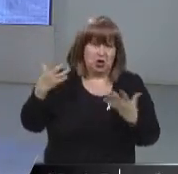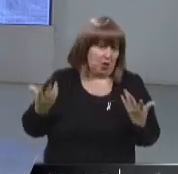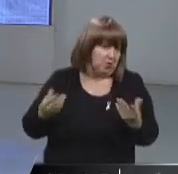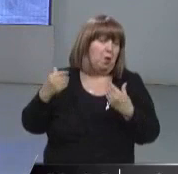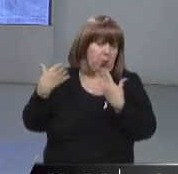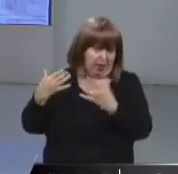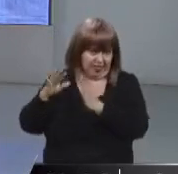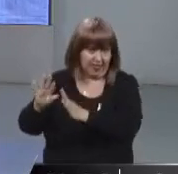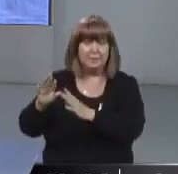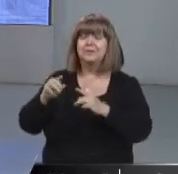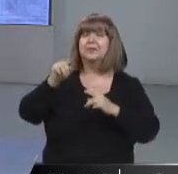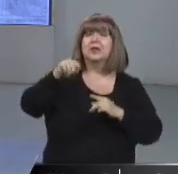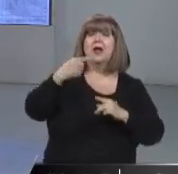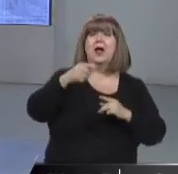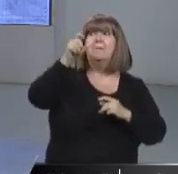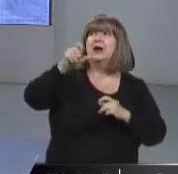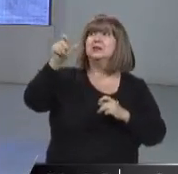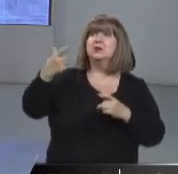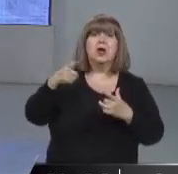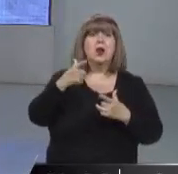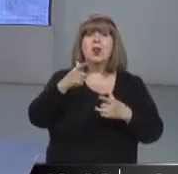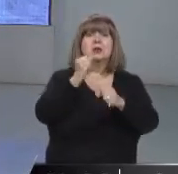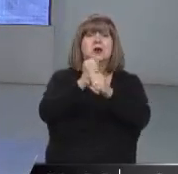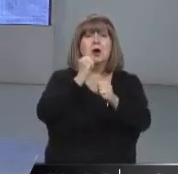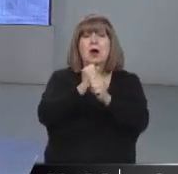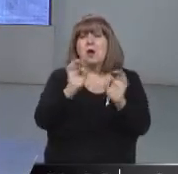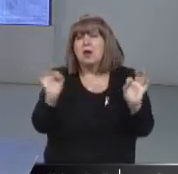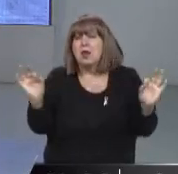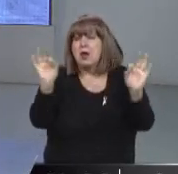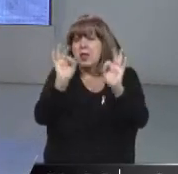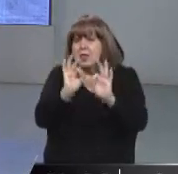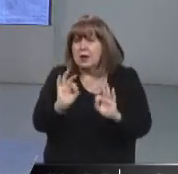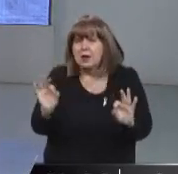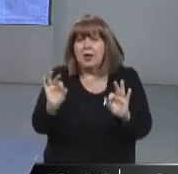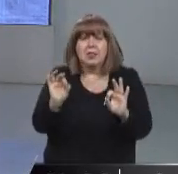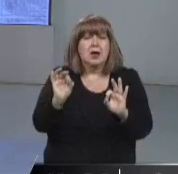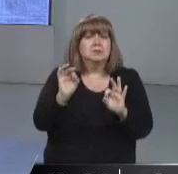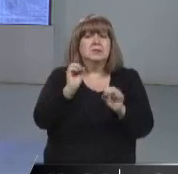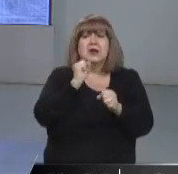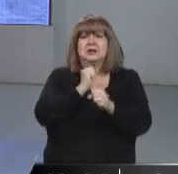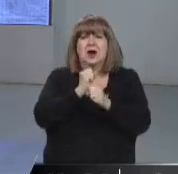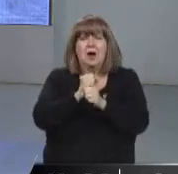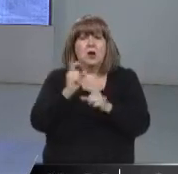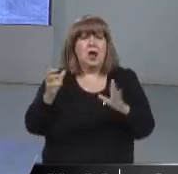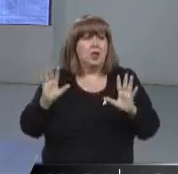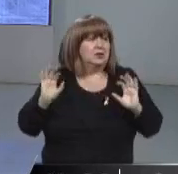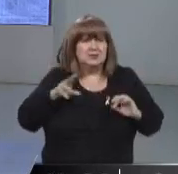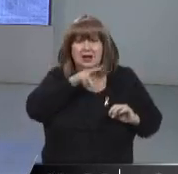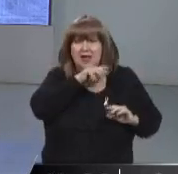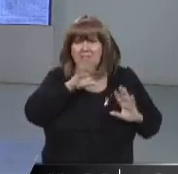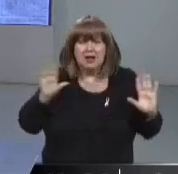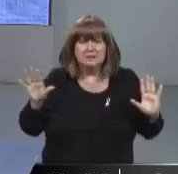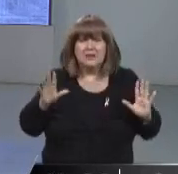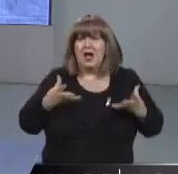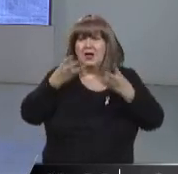pensión, exactamente. Aquellos que no tengan ningún tipo de ingresos. Perfecto. No solamente ingresos por un trabajo, sino ni